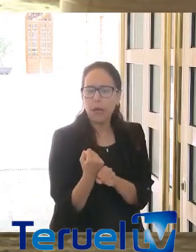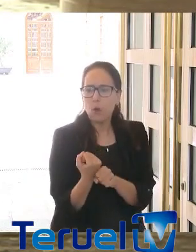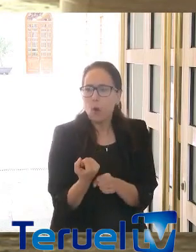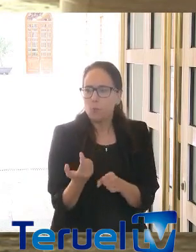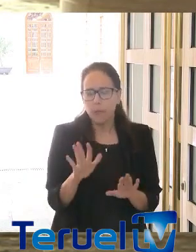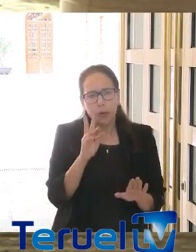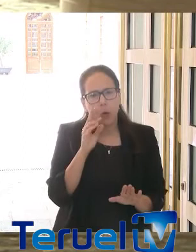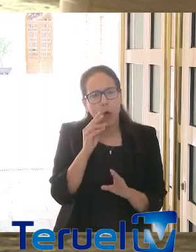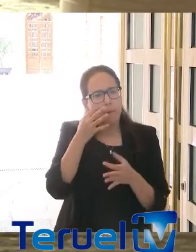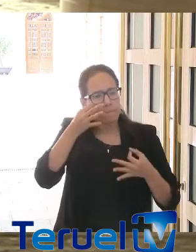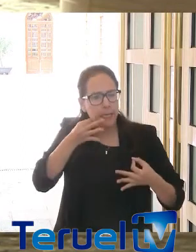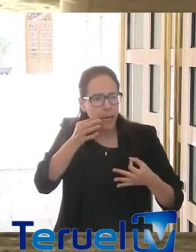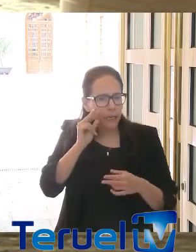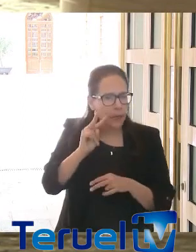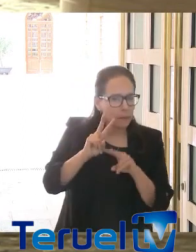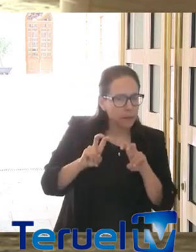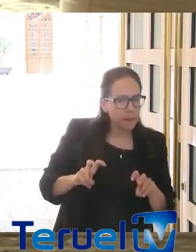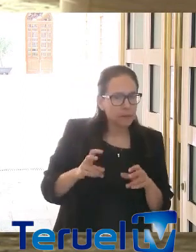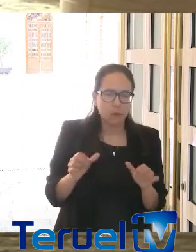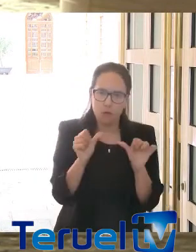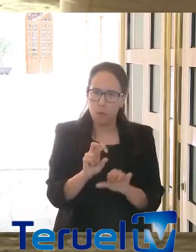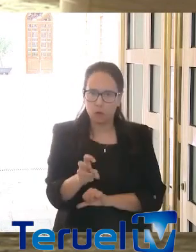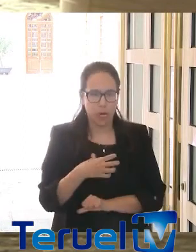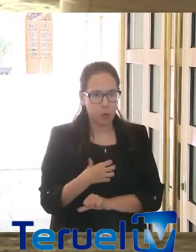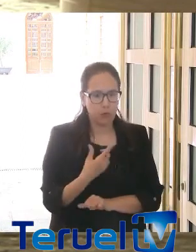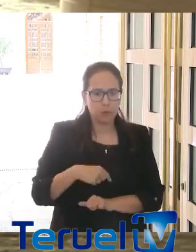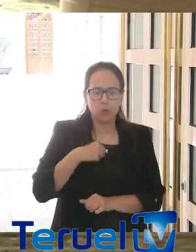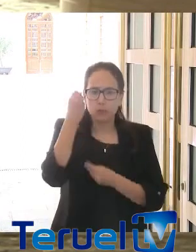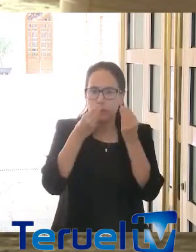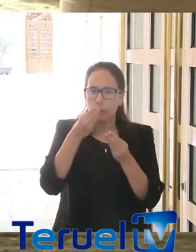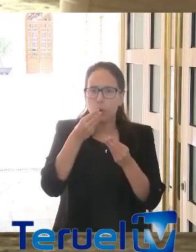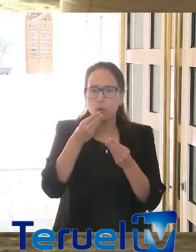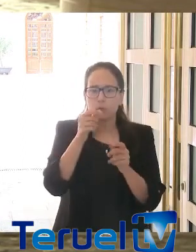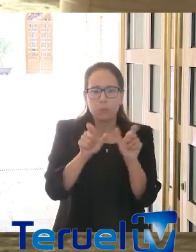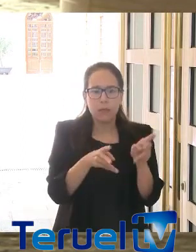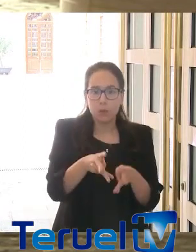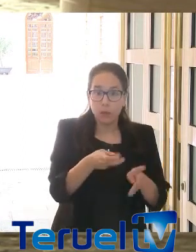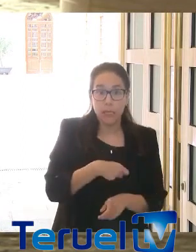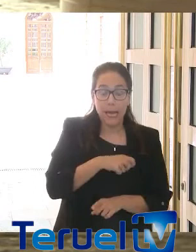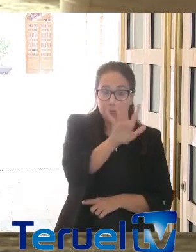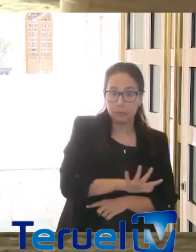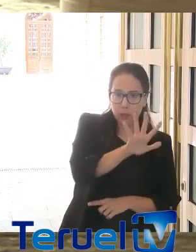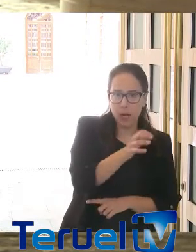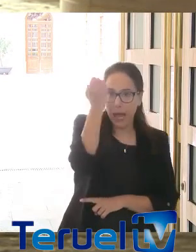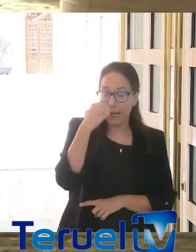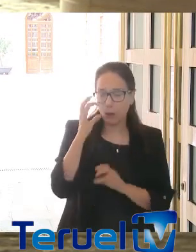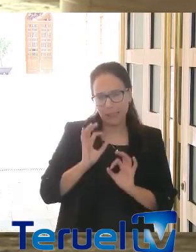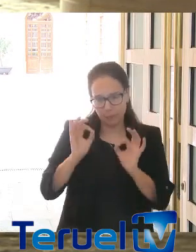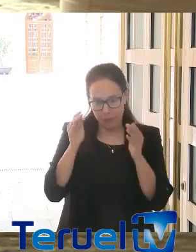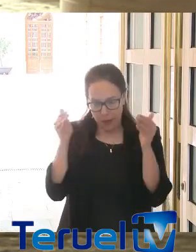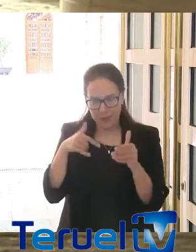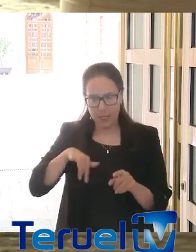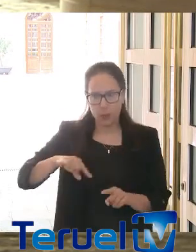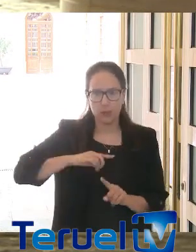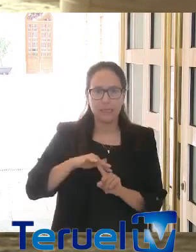lealtad, de responsabilidad, como no puede ser de otra manera. Creemos que la ciudadanía española y aragonesa en particular en este caso